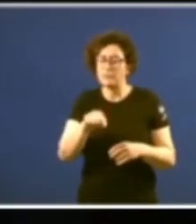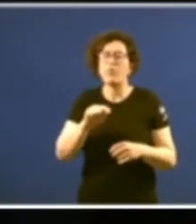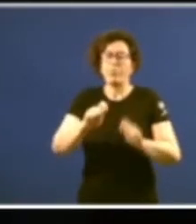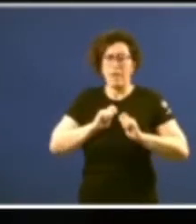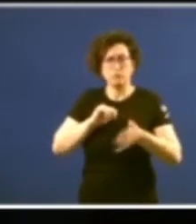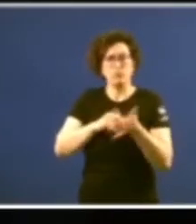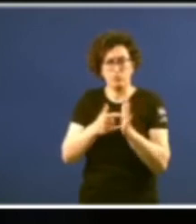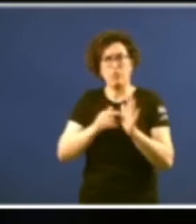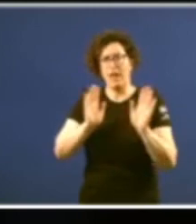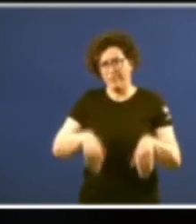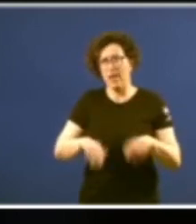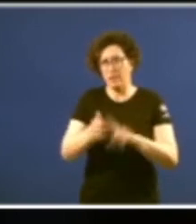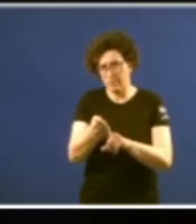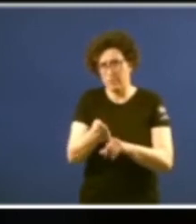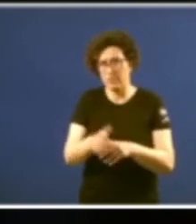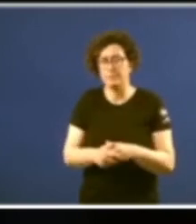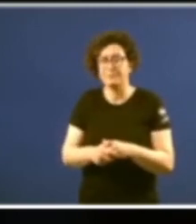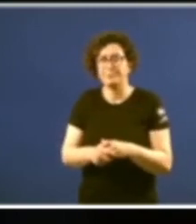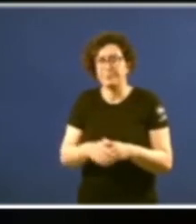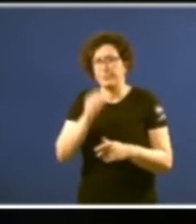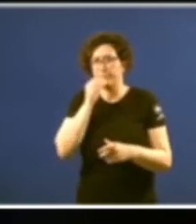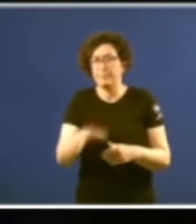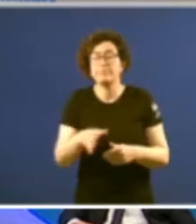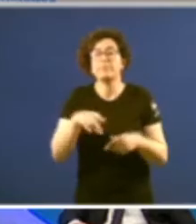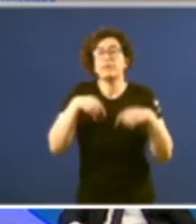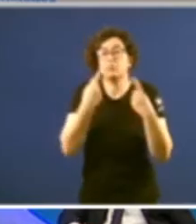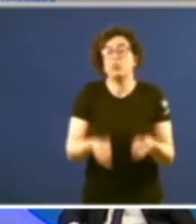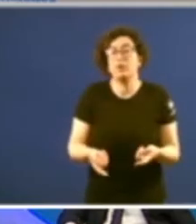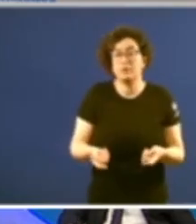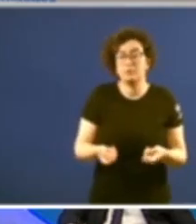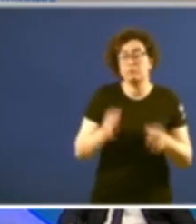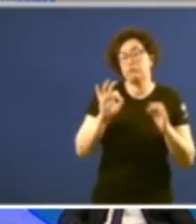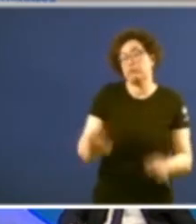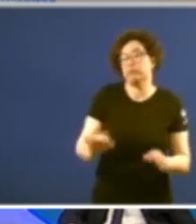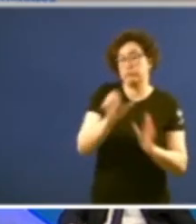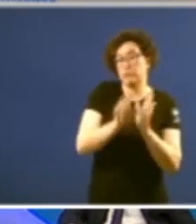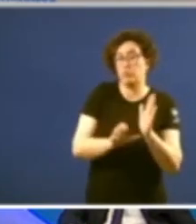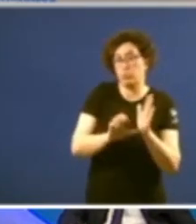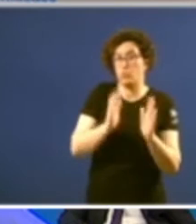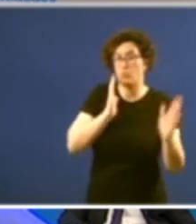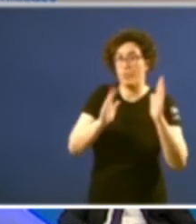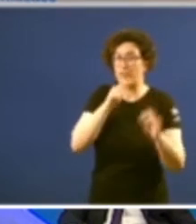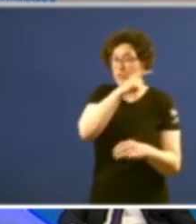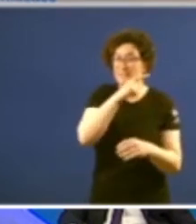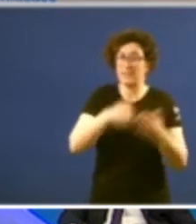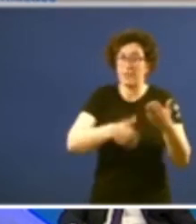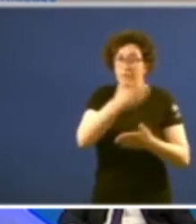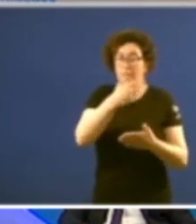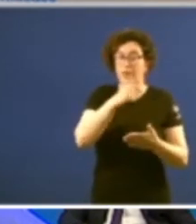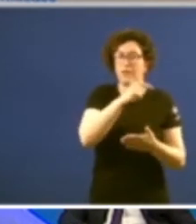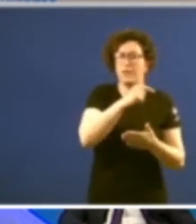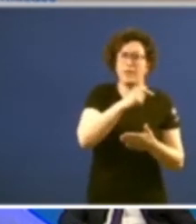ben e así chegamos ao momento do estatuto esta que vos enseño aí é a papeleta